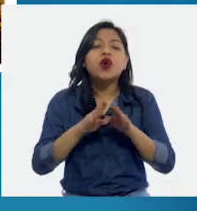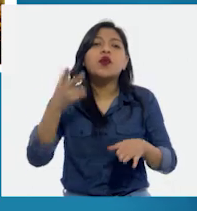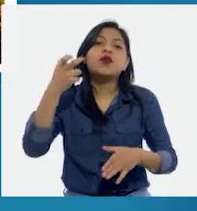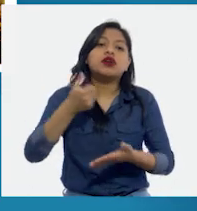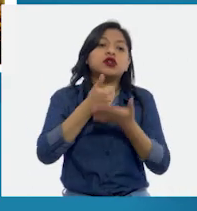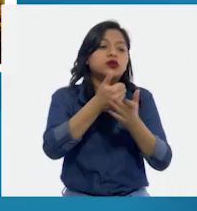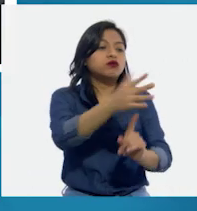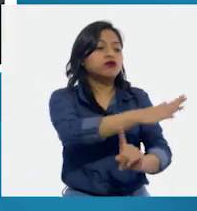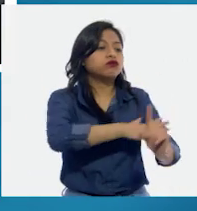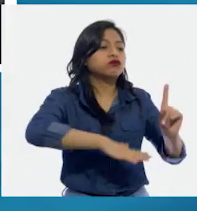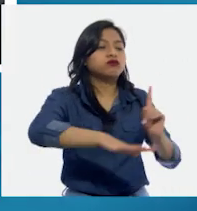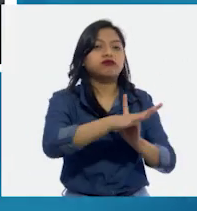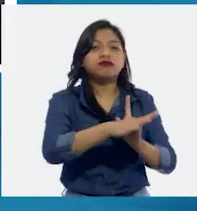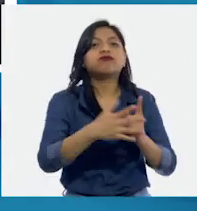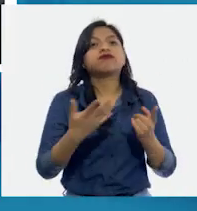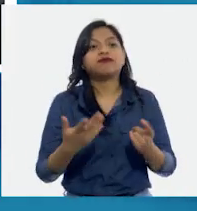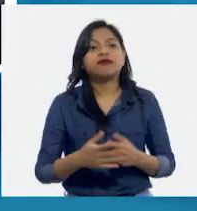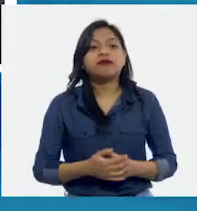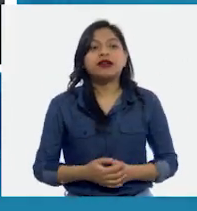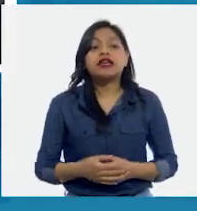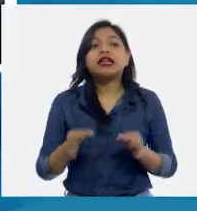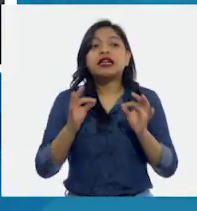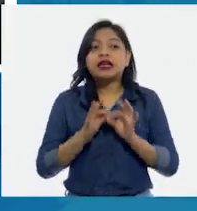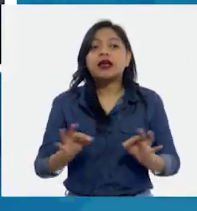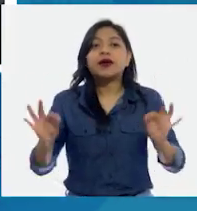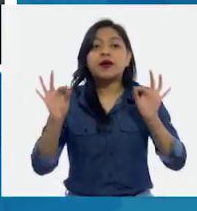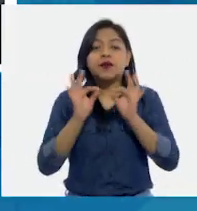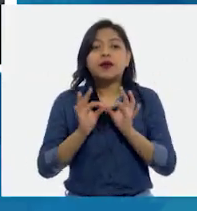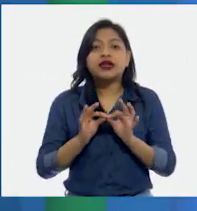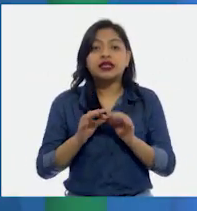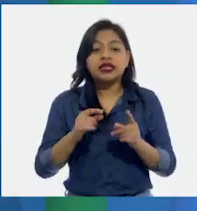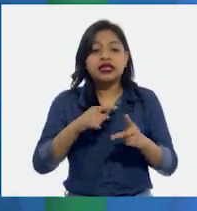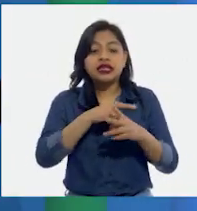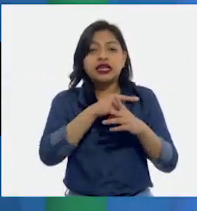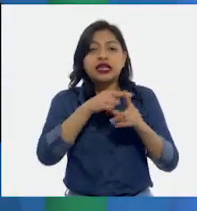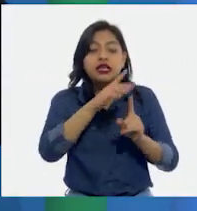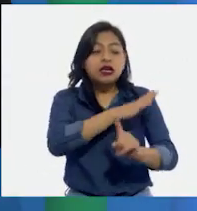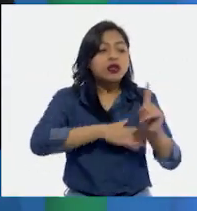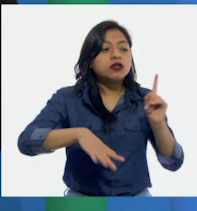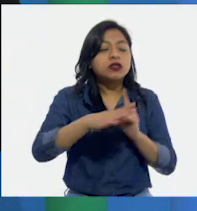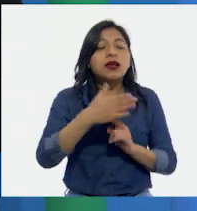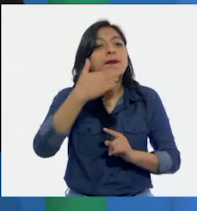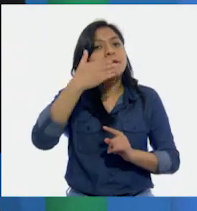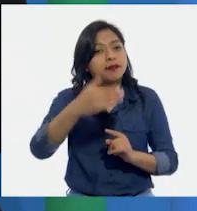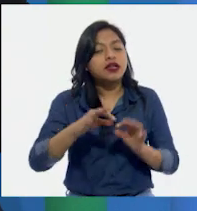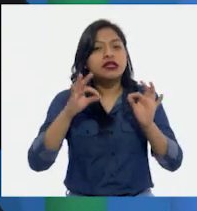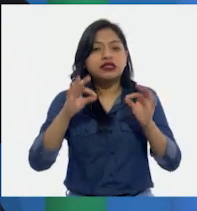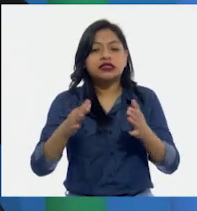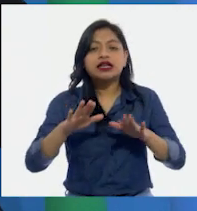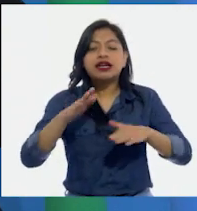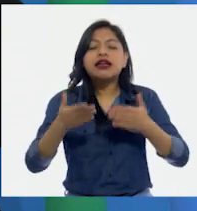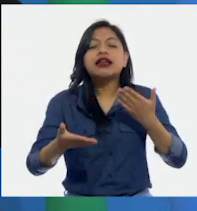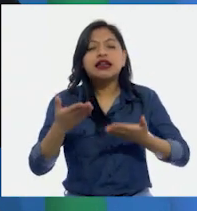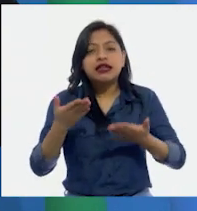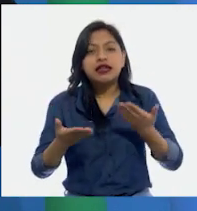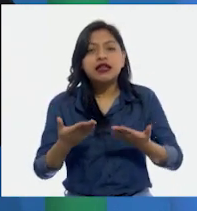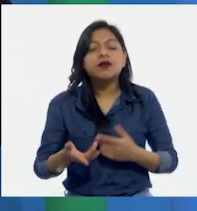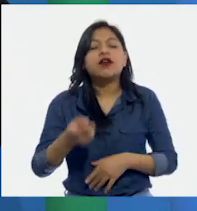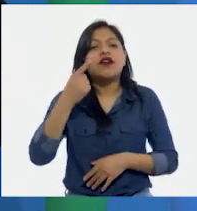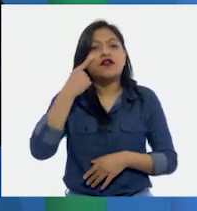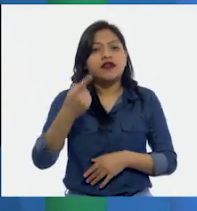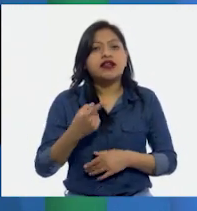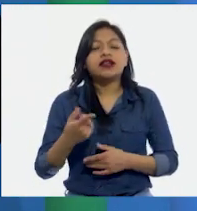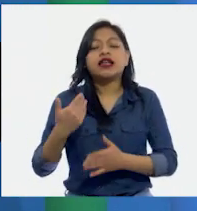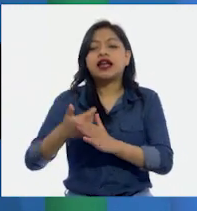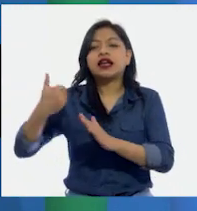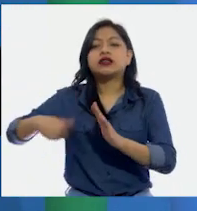Es muy importante que estos factores se encuentren en equilibrio, porque como vimos en la sesión anterior, la iteración en alguno